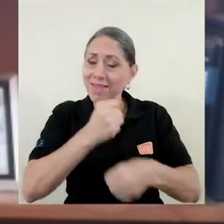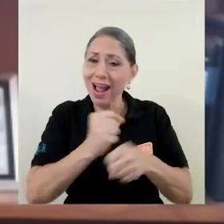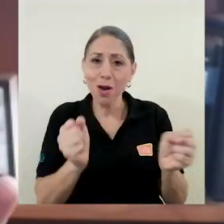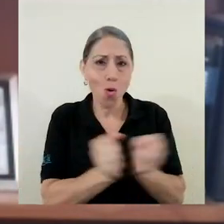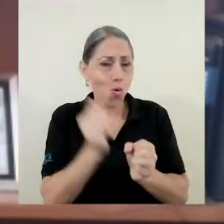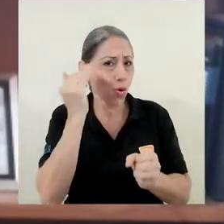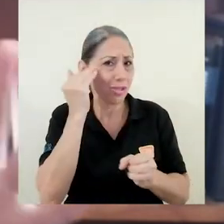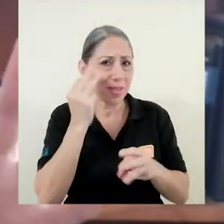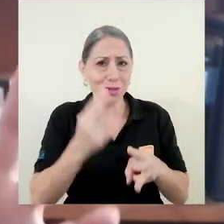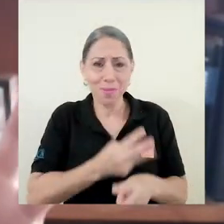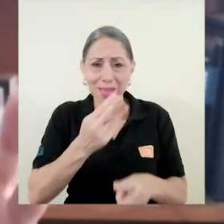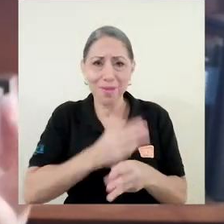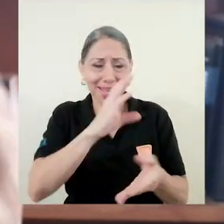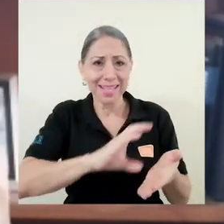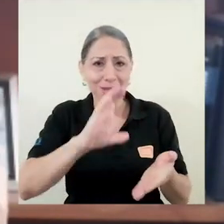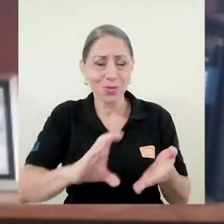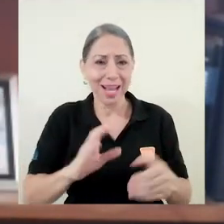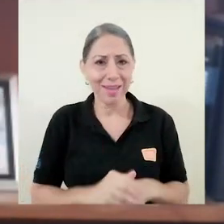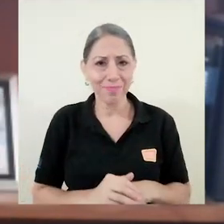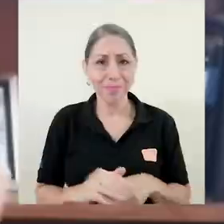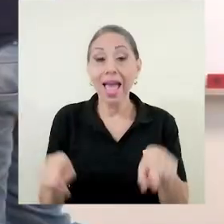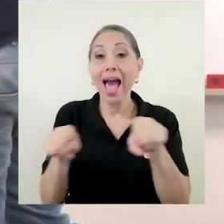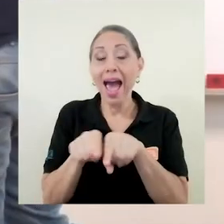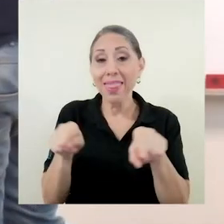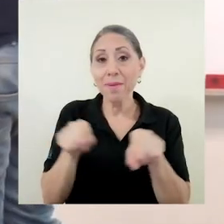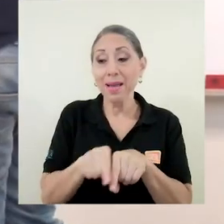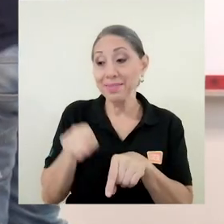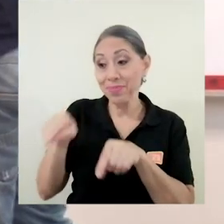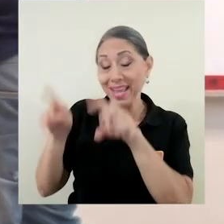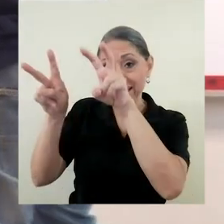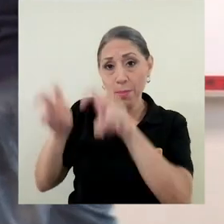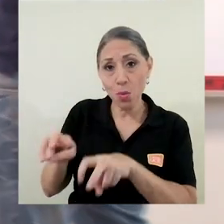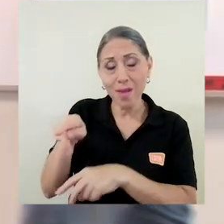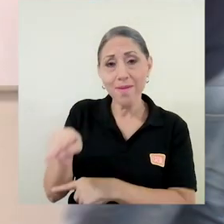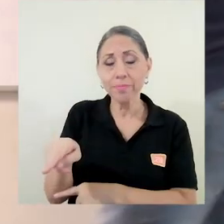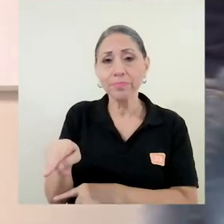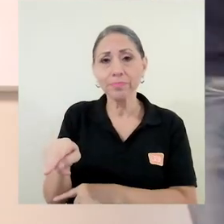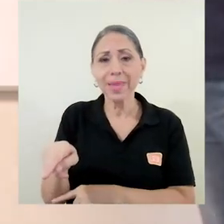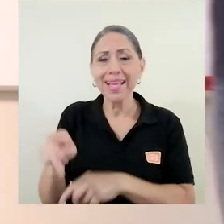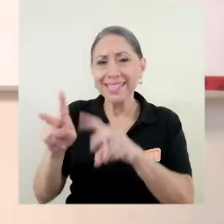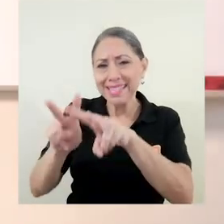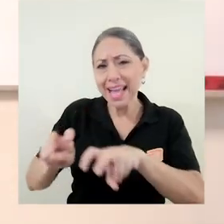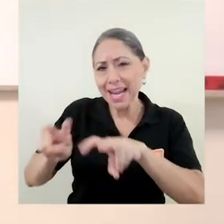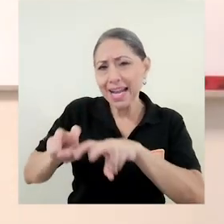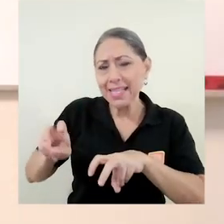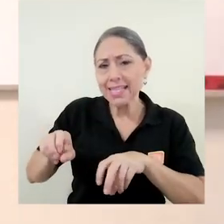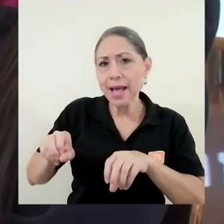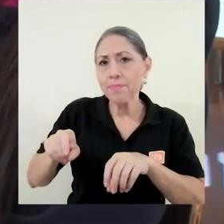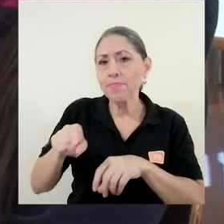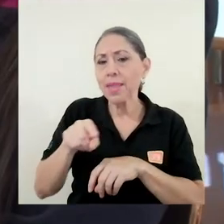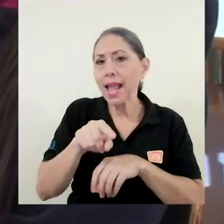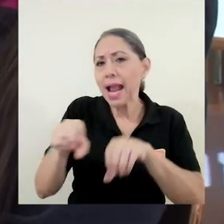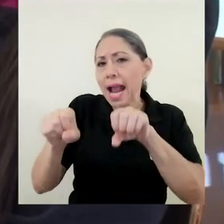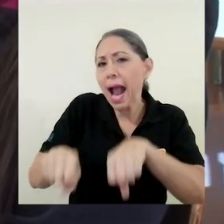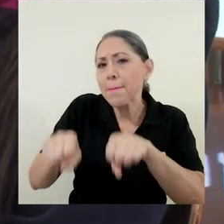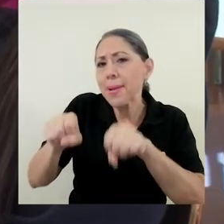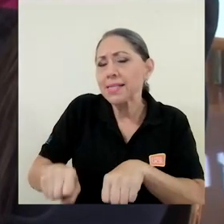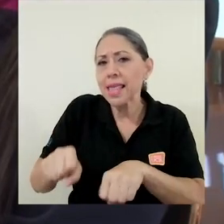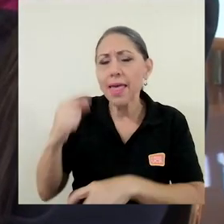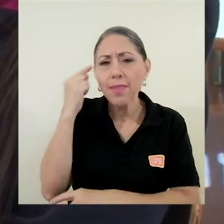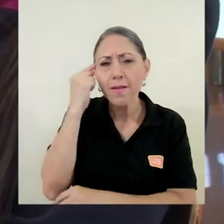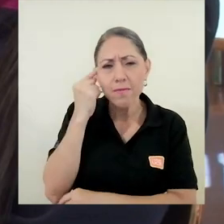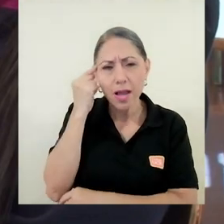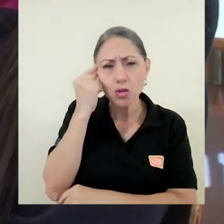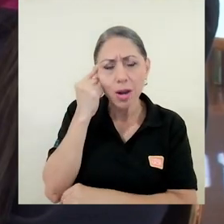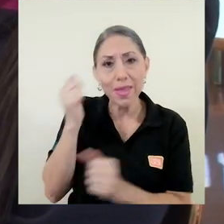con los conocimientos de matemática de secundaria. Además, en esta prueba se analiza la capacidad de